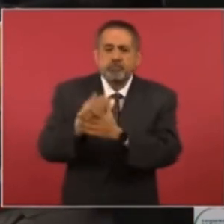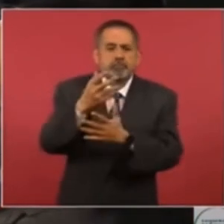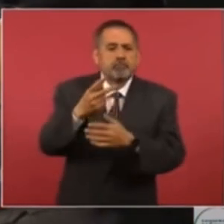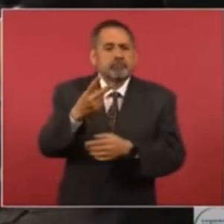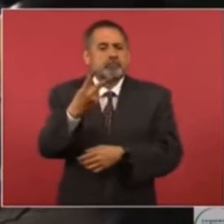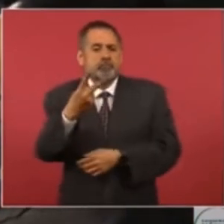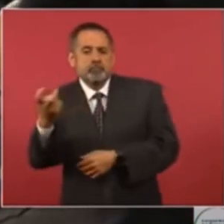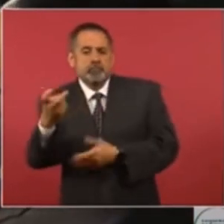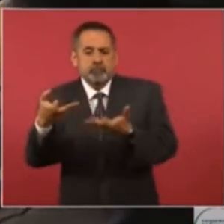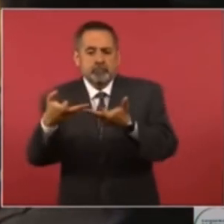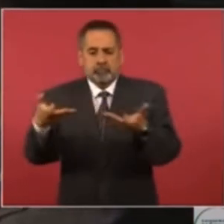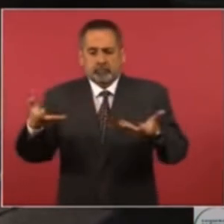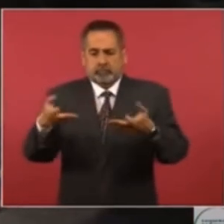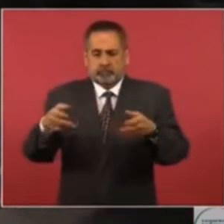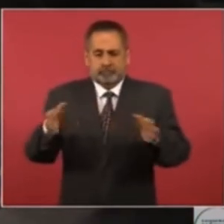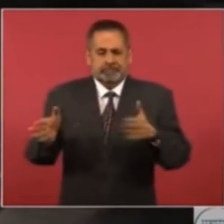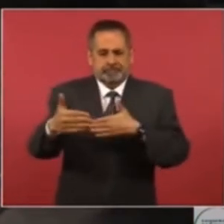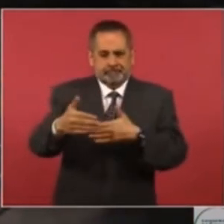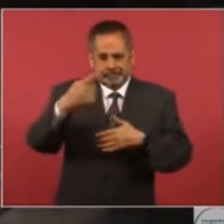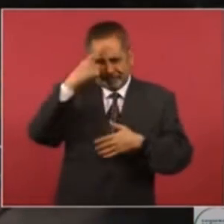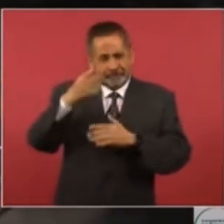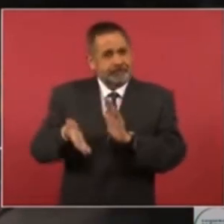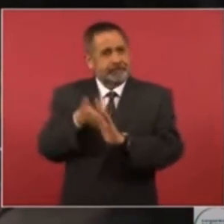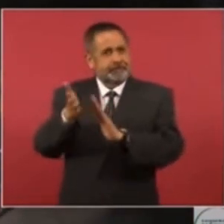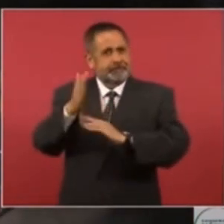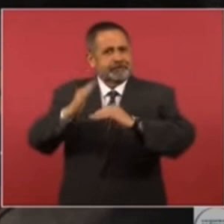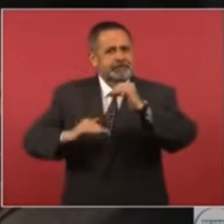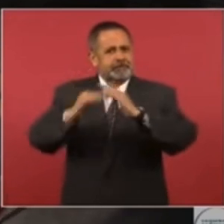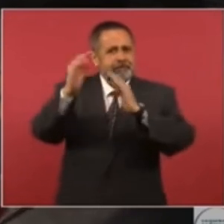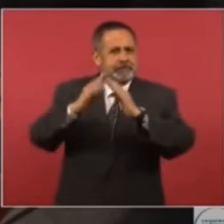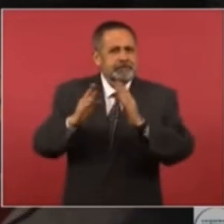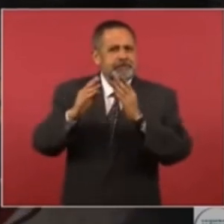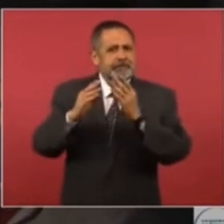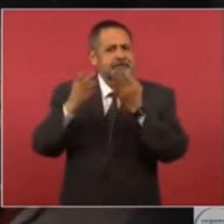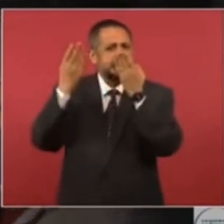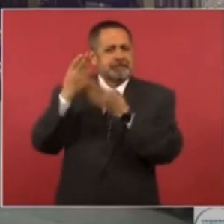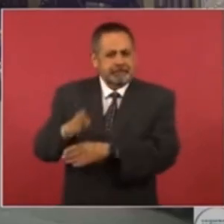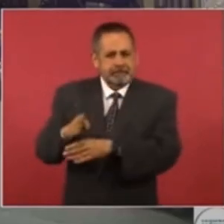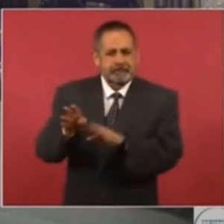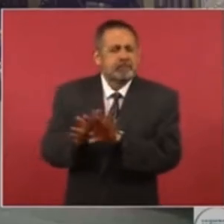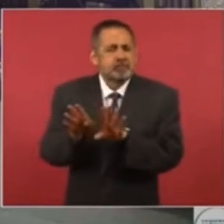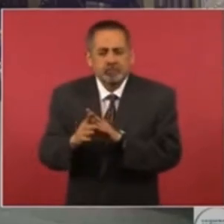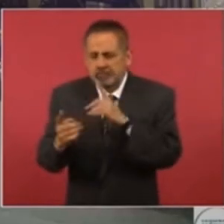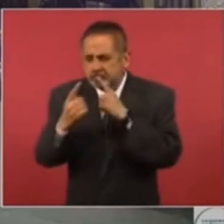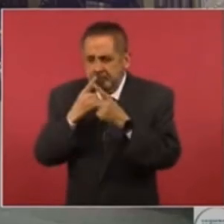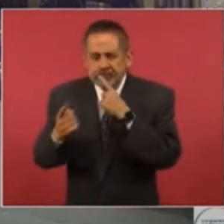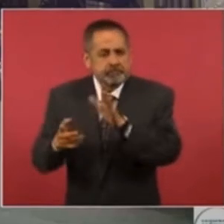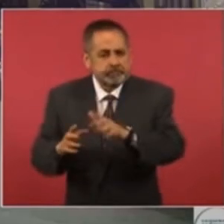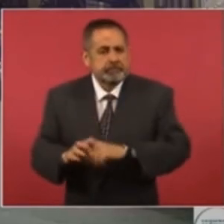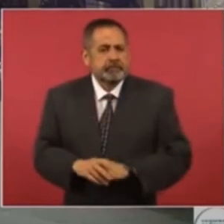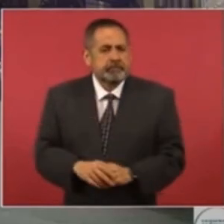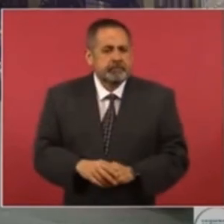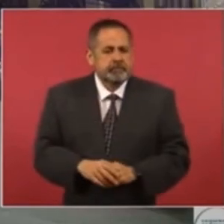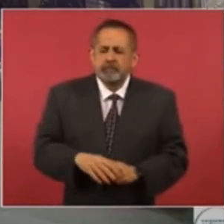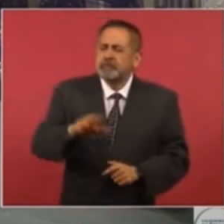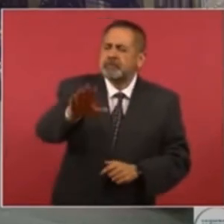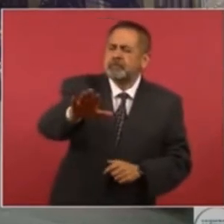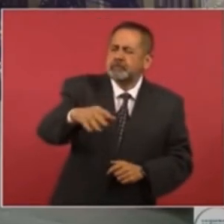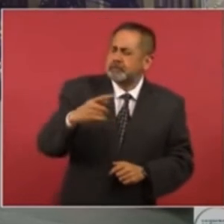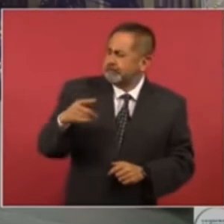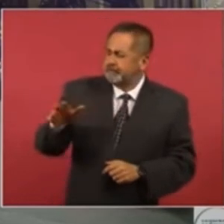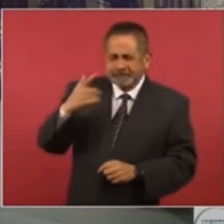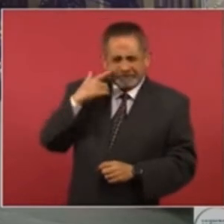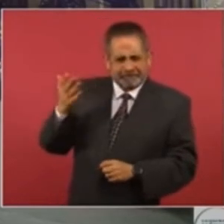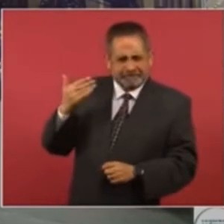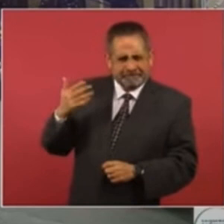terrenos. A ver si Laura nos manda